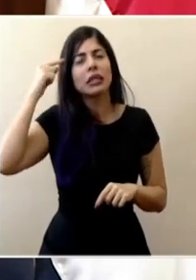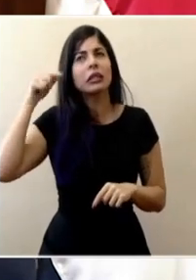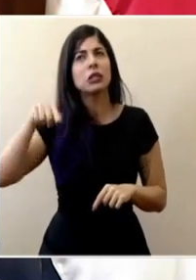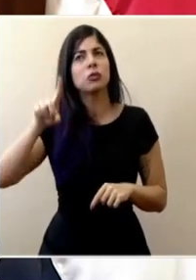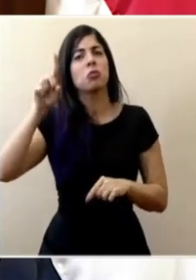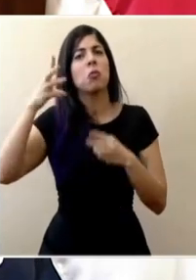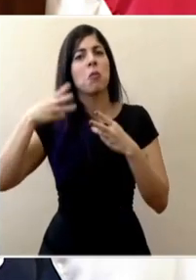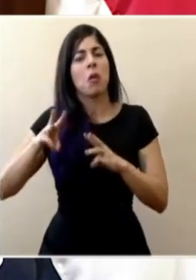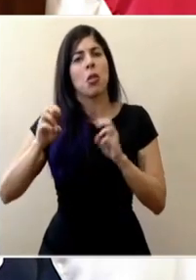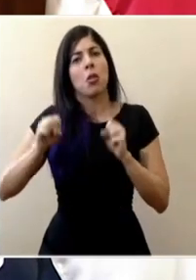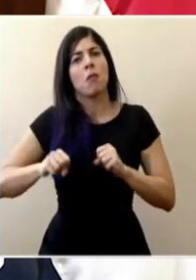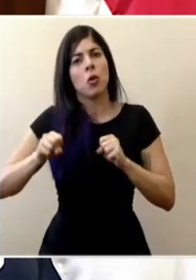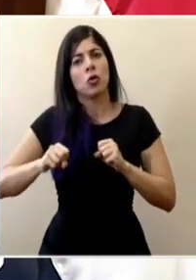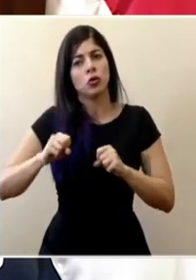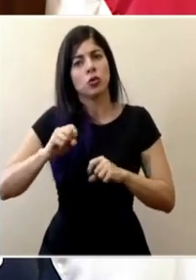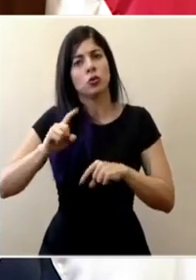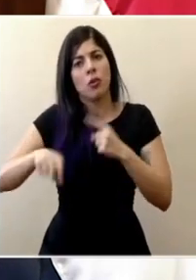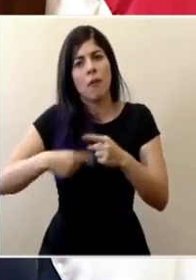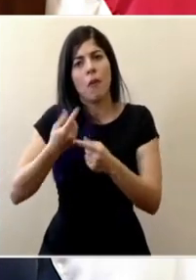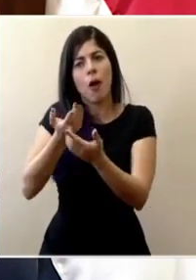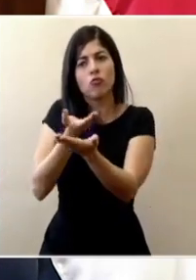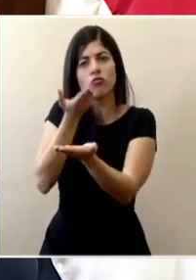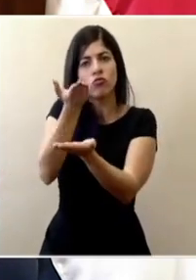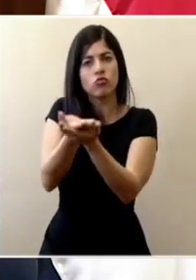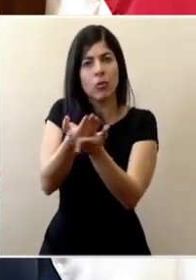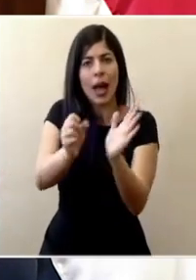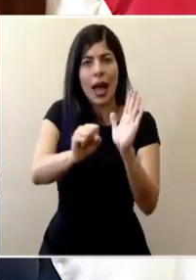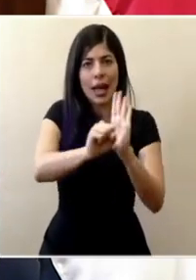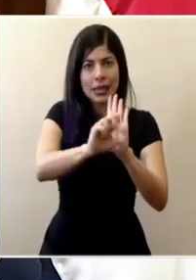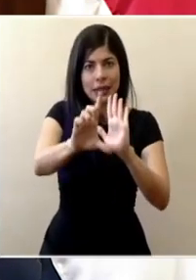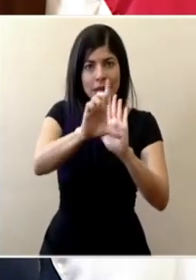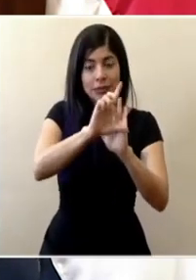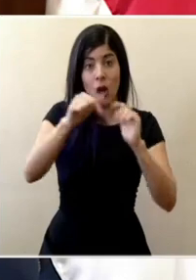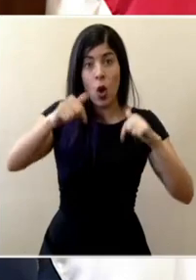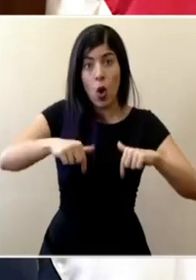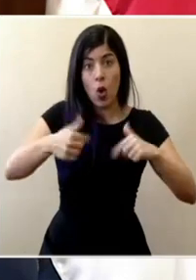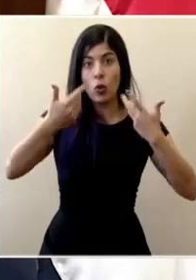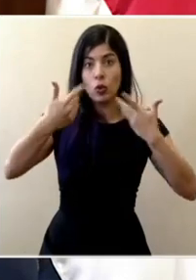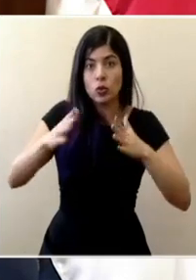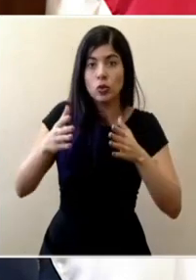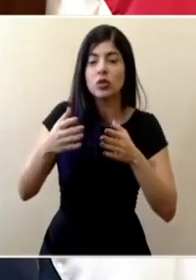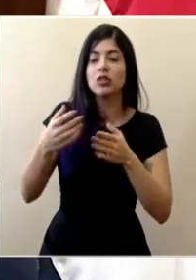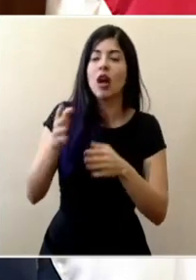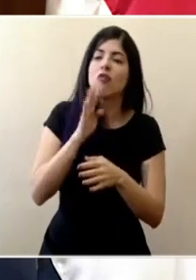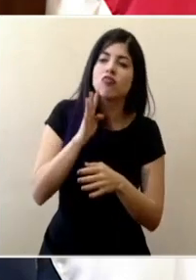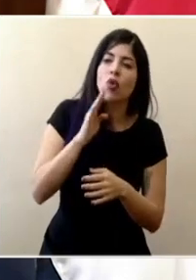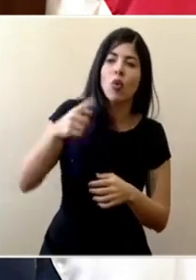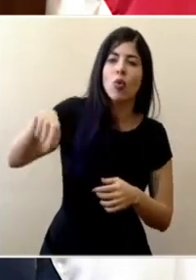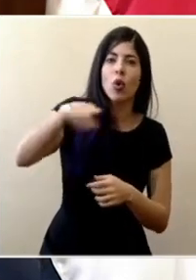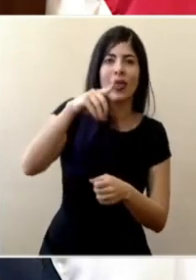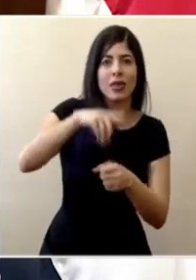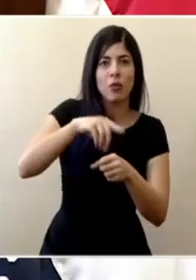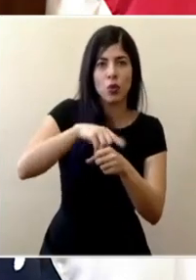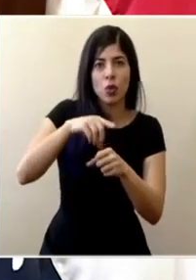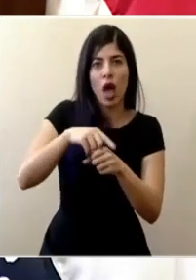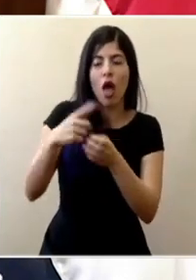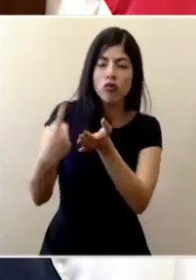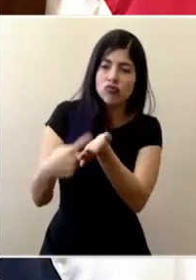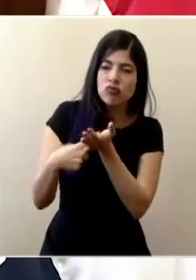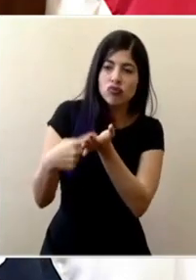de las medidas que eventualmente se estarían presentando a la Asamblea Legislativa que hoy compartimos con las y los diputados para poder